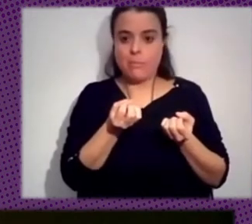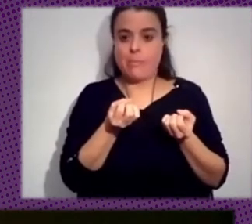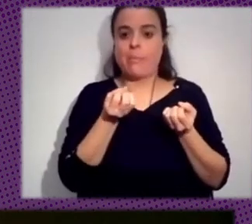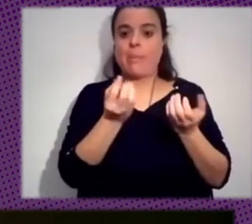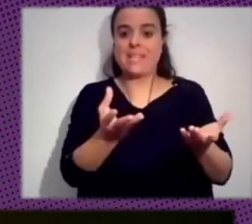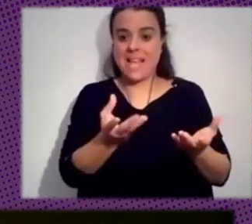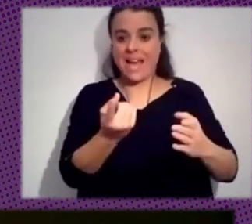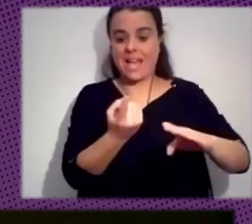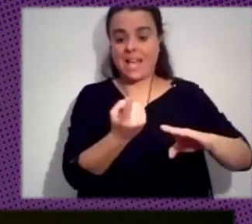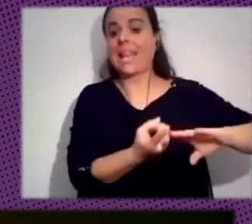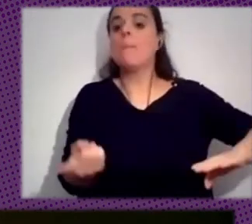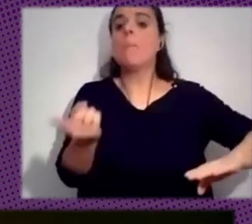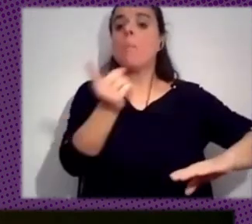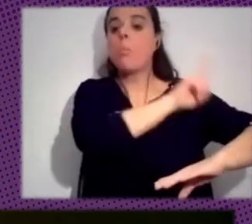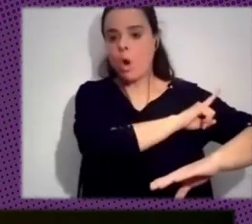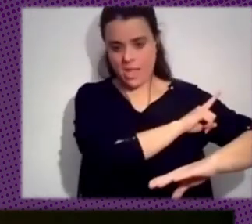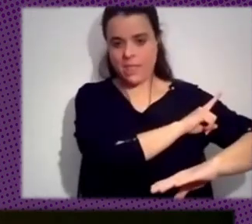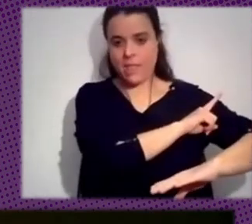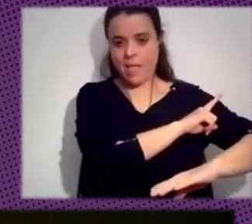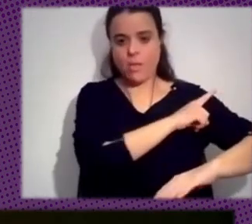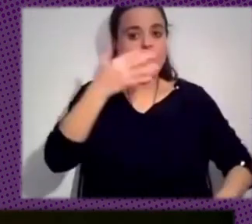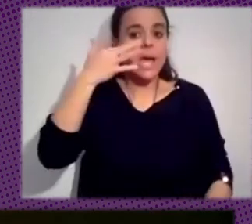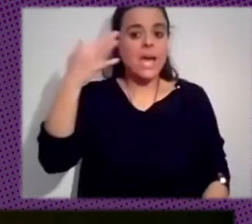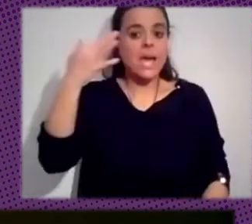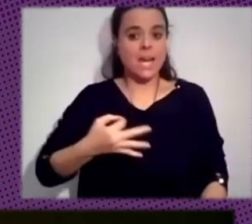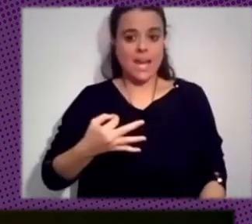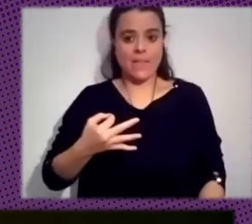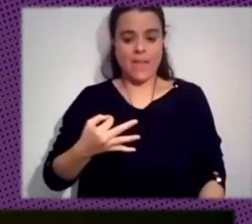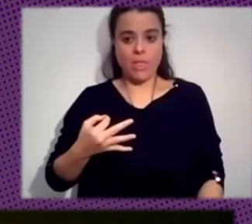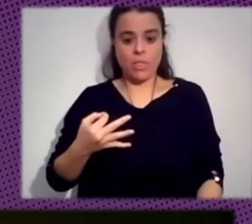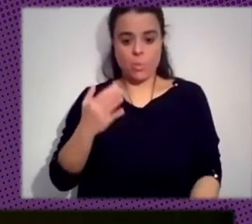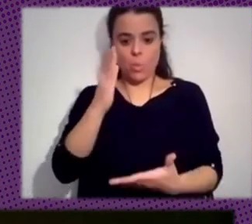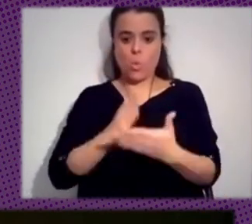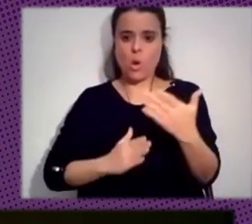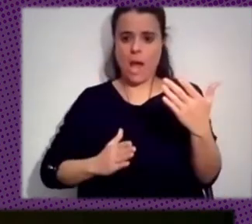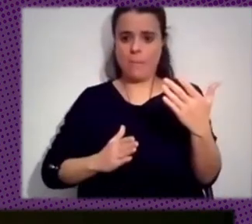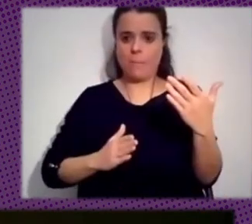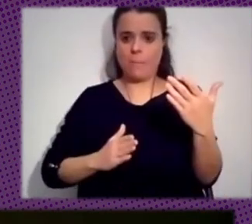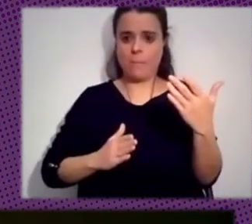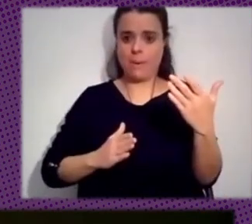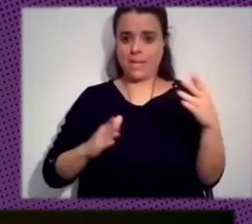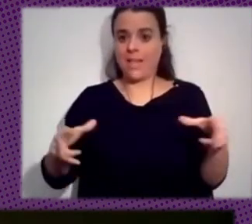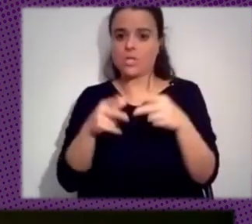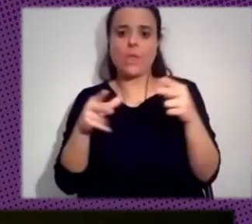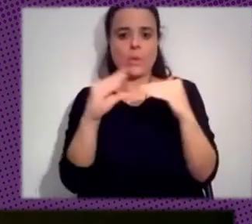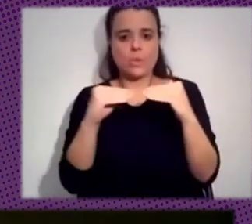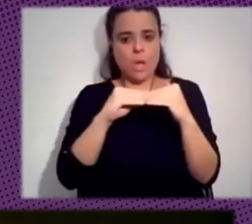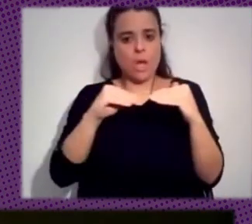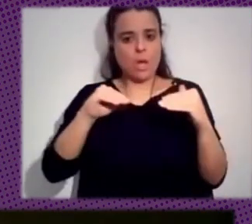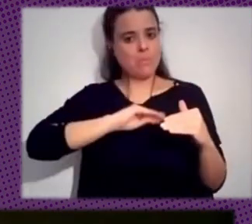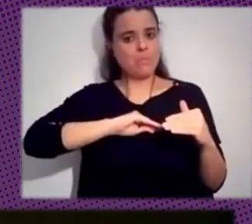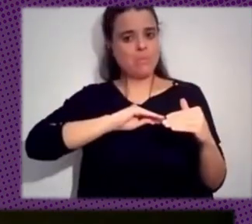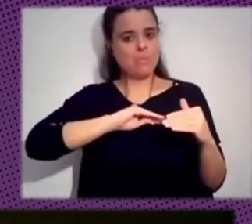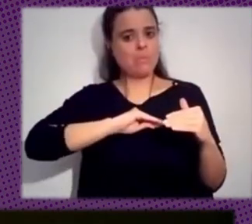tan polarizado, en realidad hay una parte muy amplia de la población, de los usuarios, de las redes sociales, que lo respaldas, básicamente.